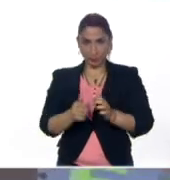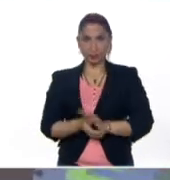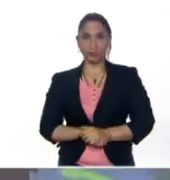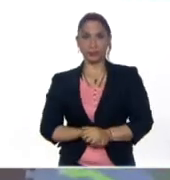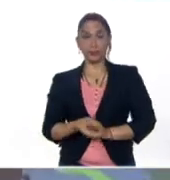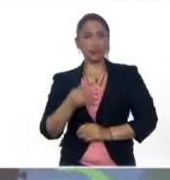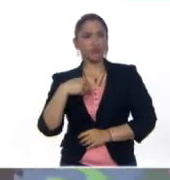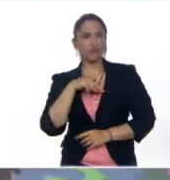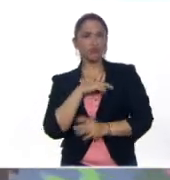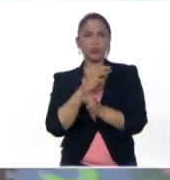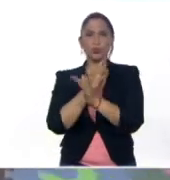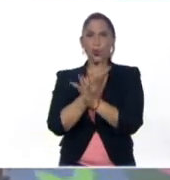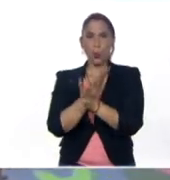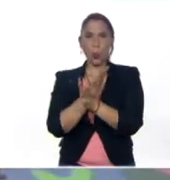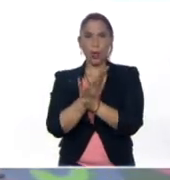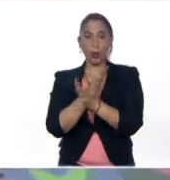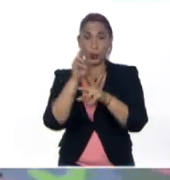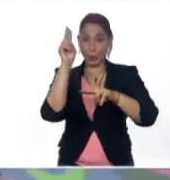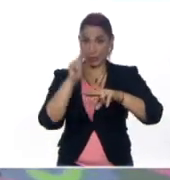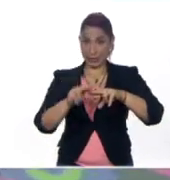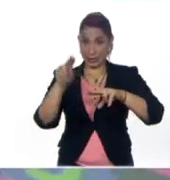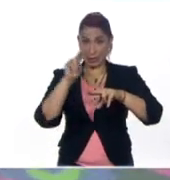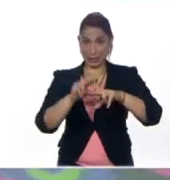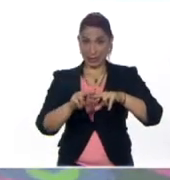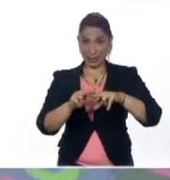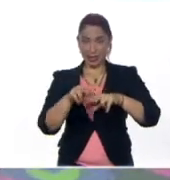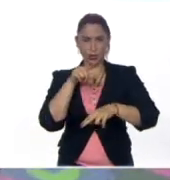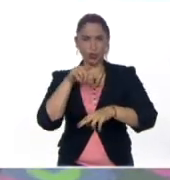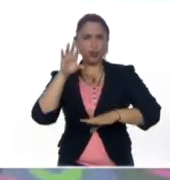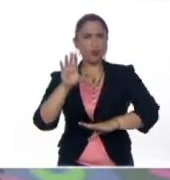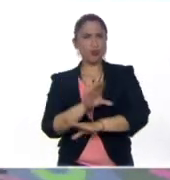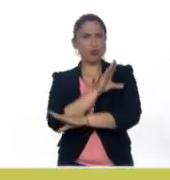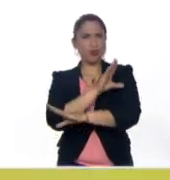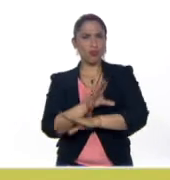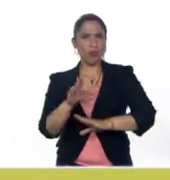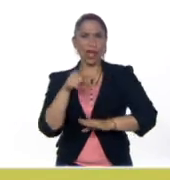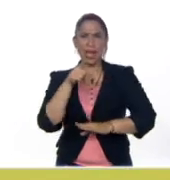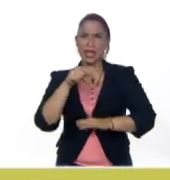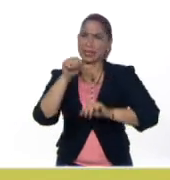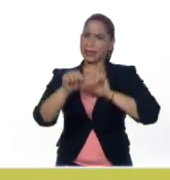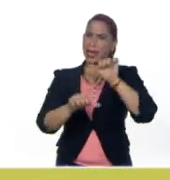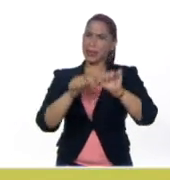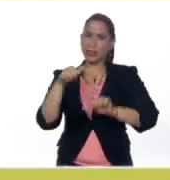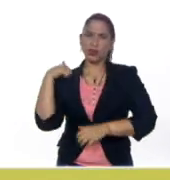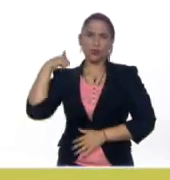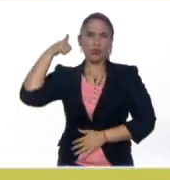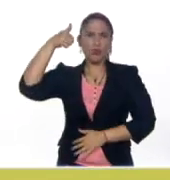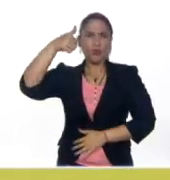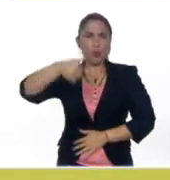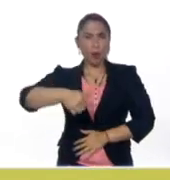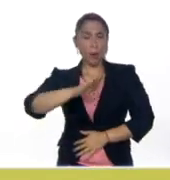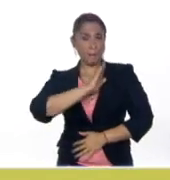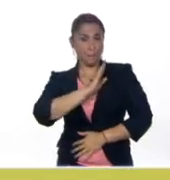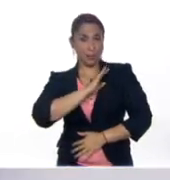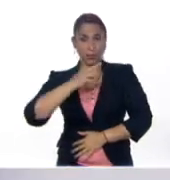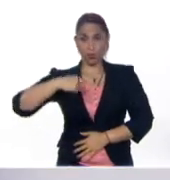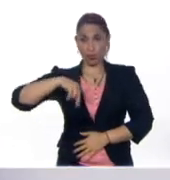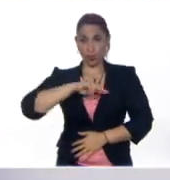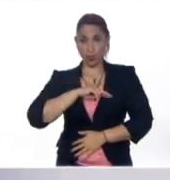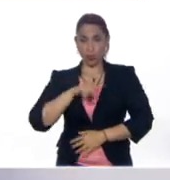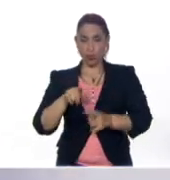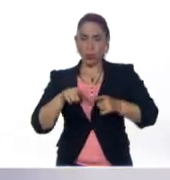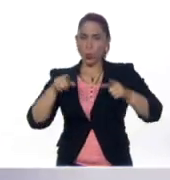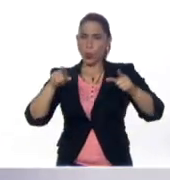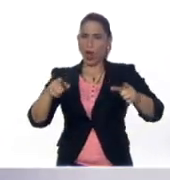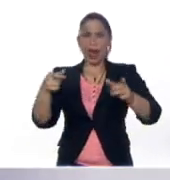Nuestras rondas infantiles y esas canciones son tradiciones propias de nuestros propios lugares